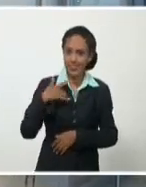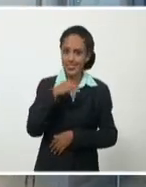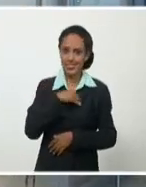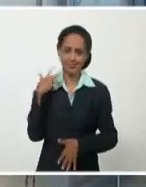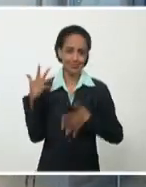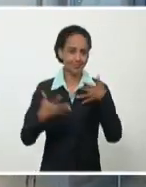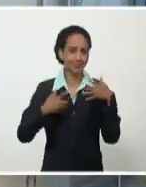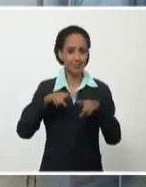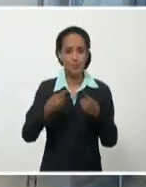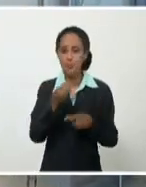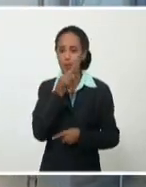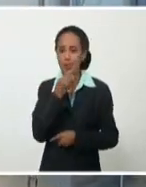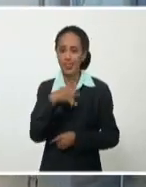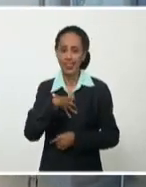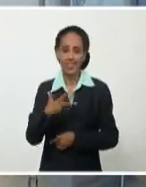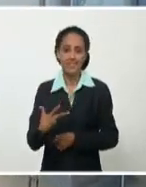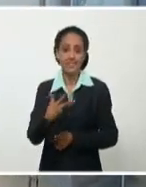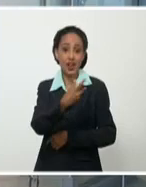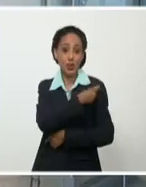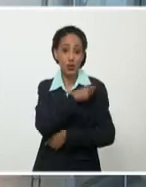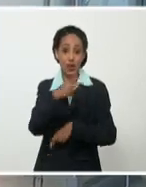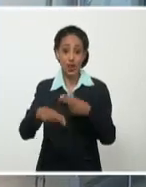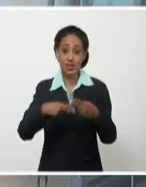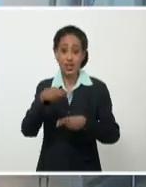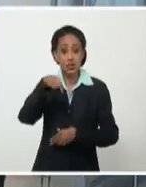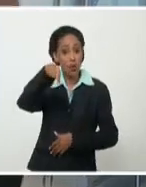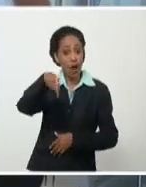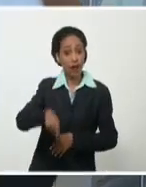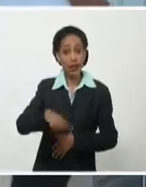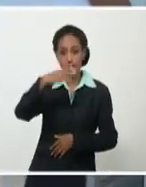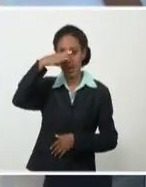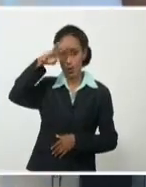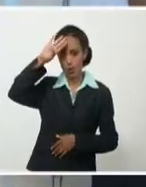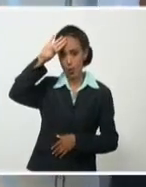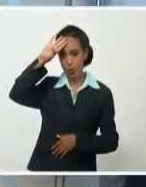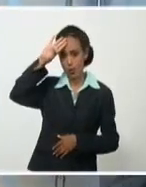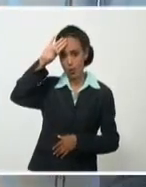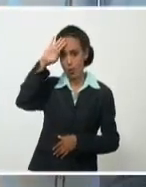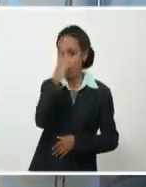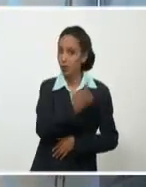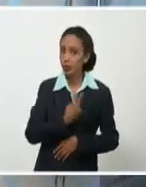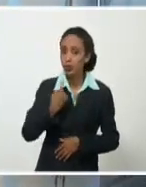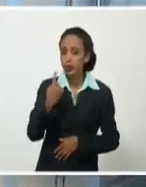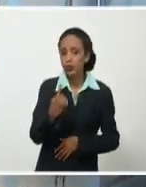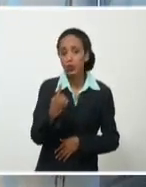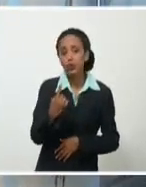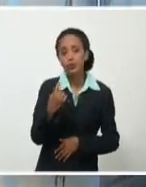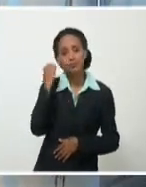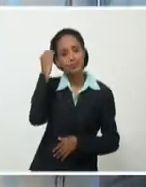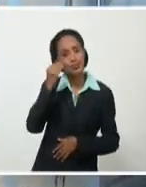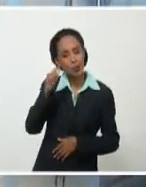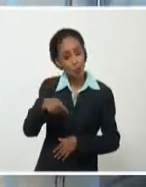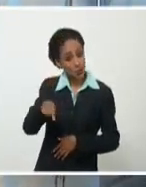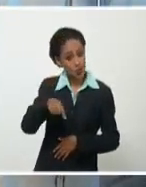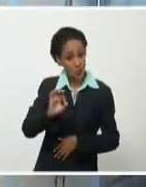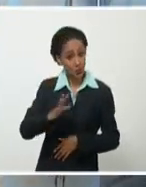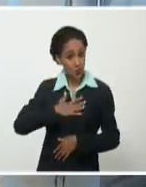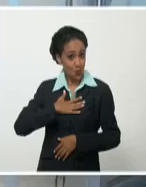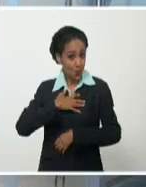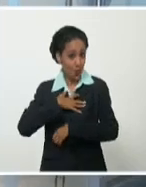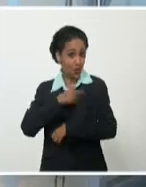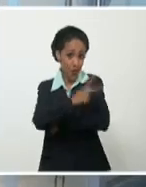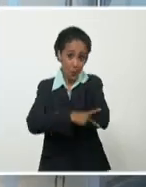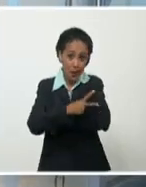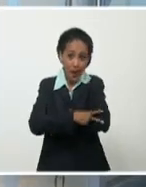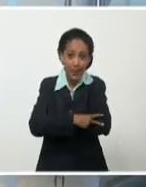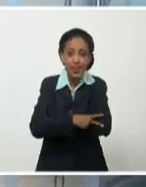la vacuna desarrollada y producida aquí en Cuba. Esperamos que próximamente en Argentina, sino también para